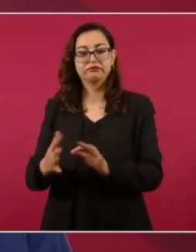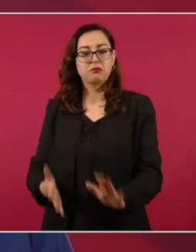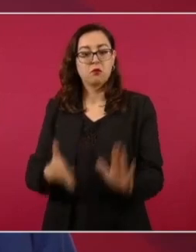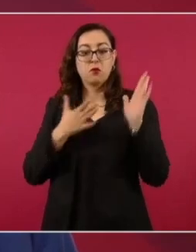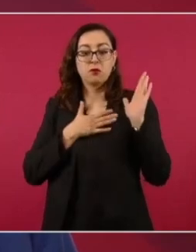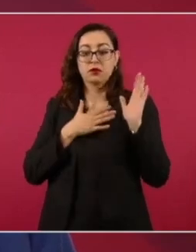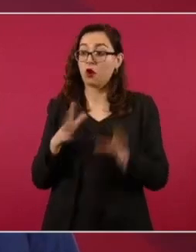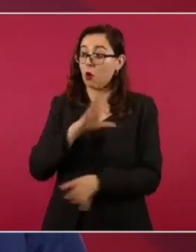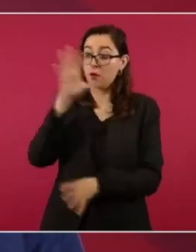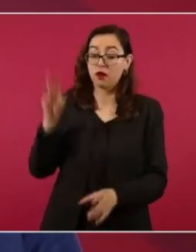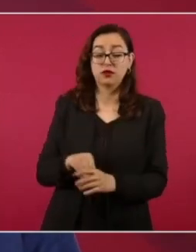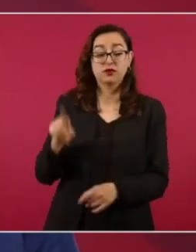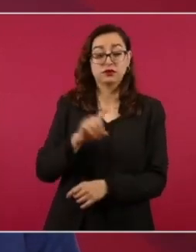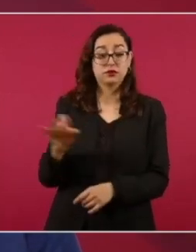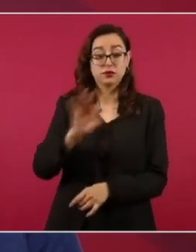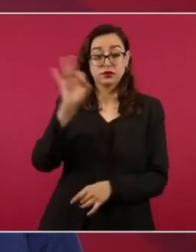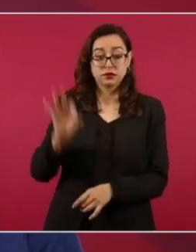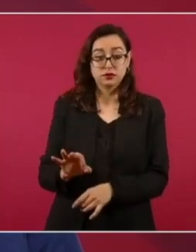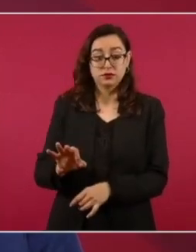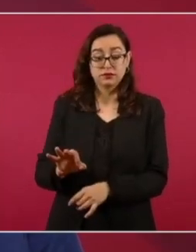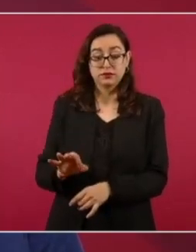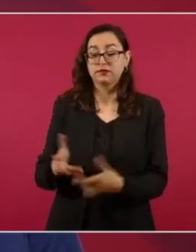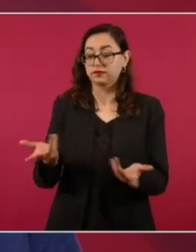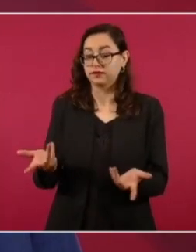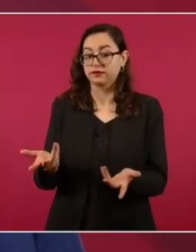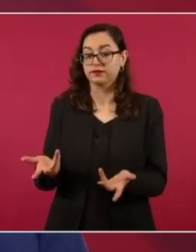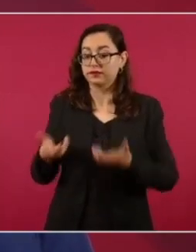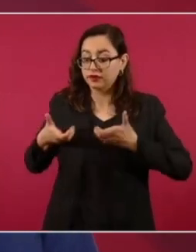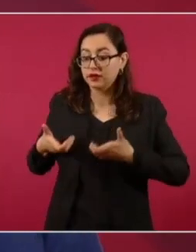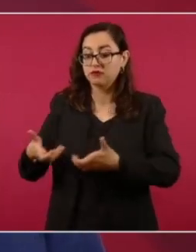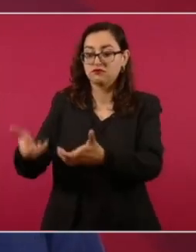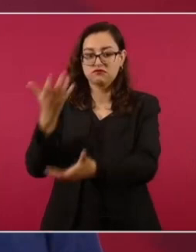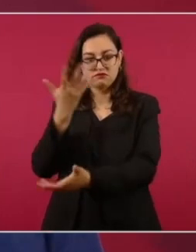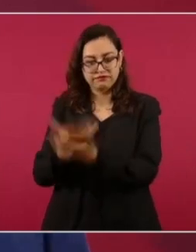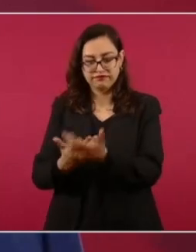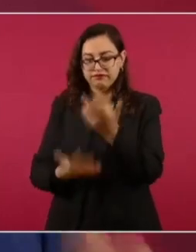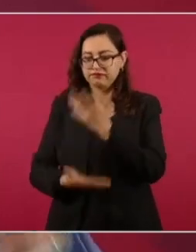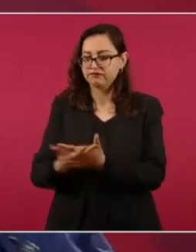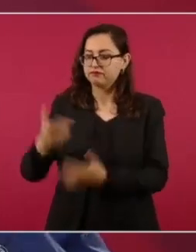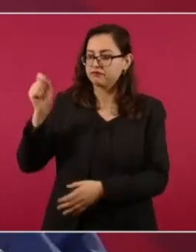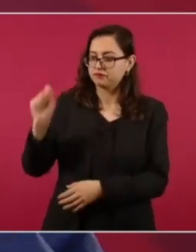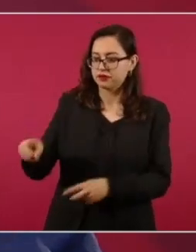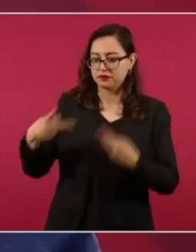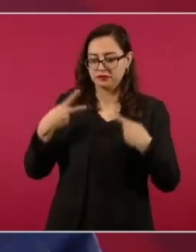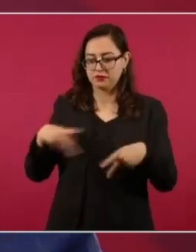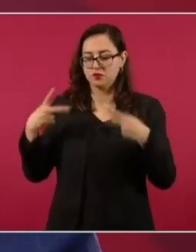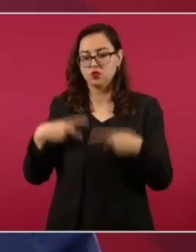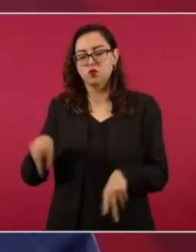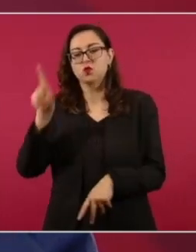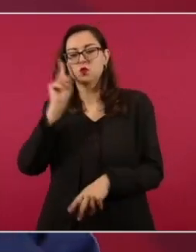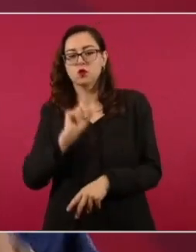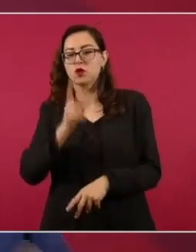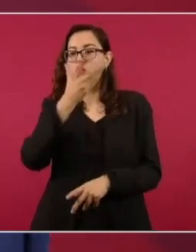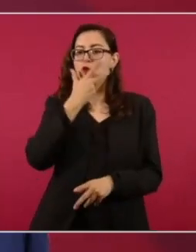artesanales hechos por la misma gente, por las manos de las mujeres, de